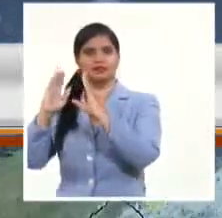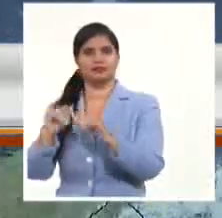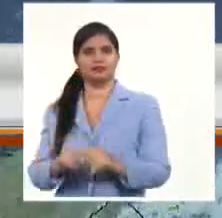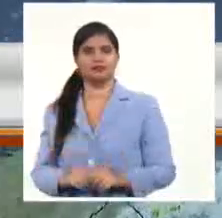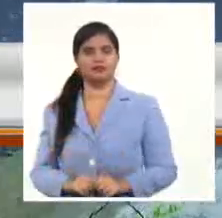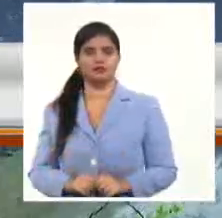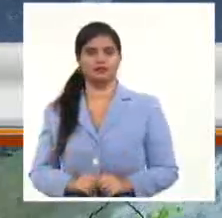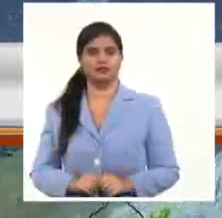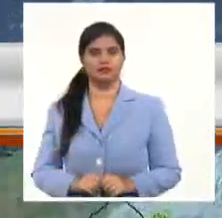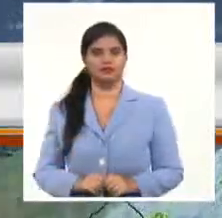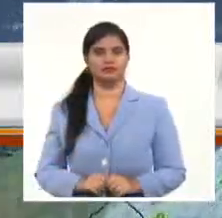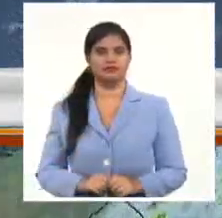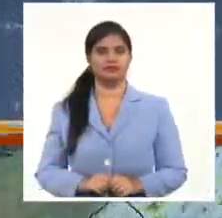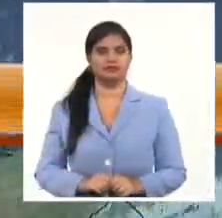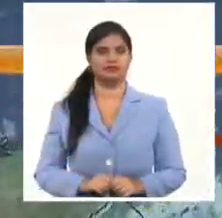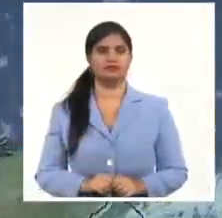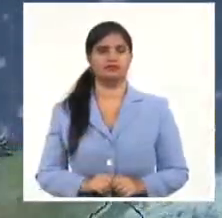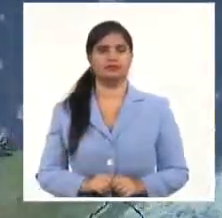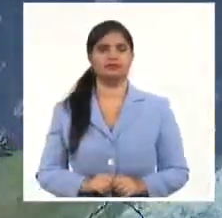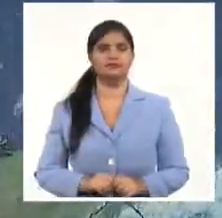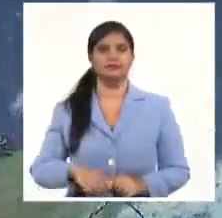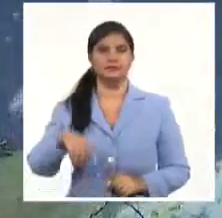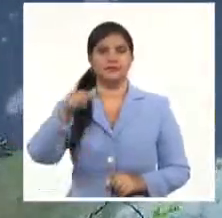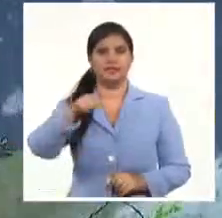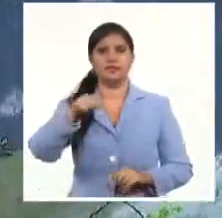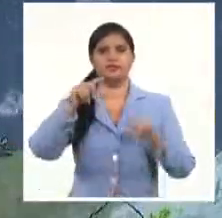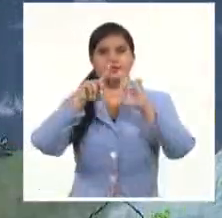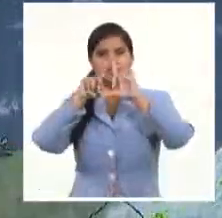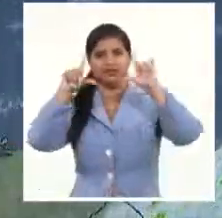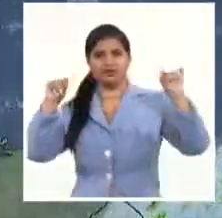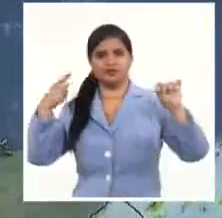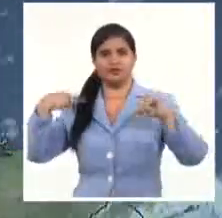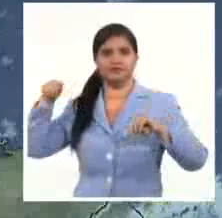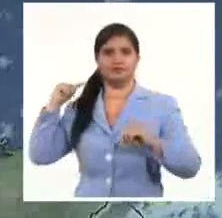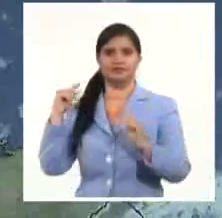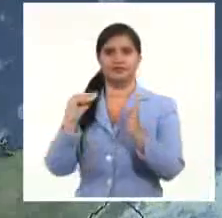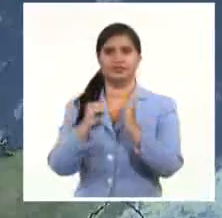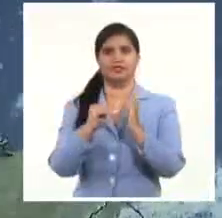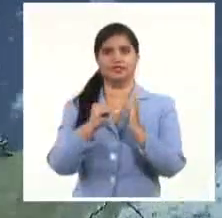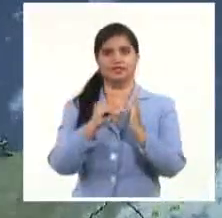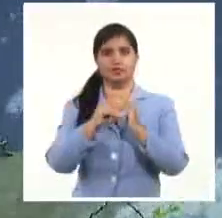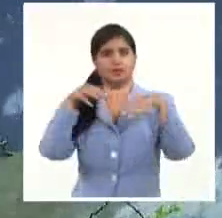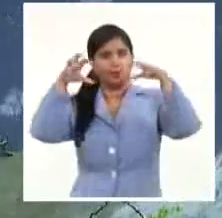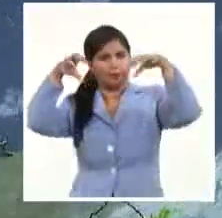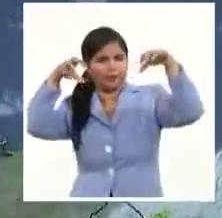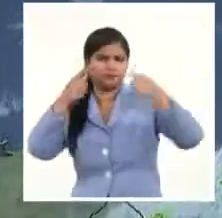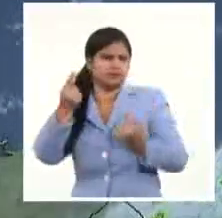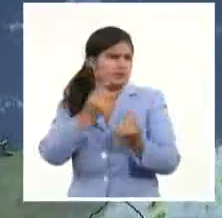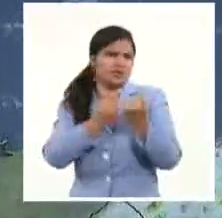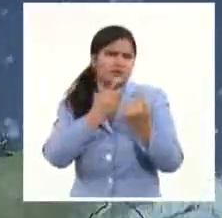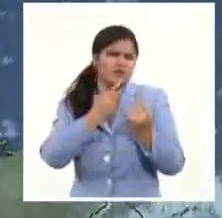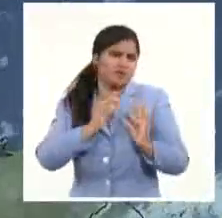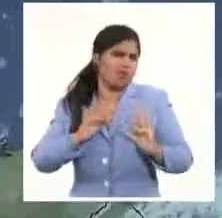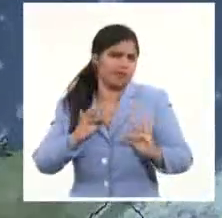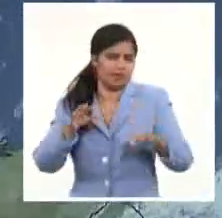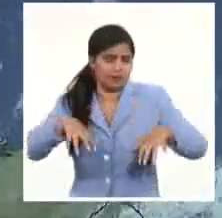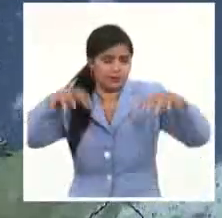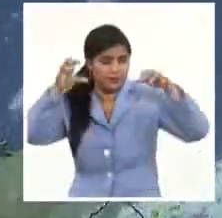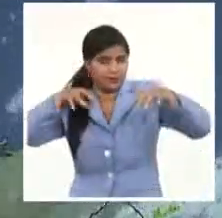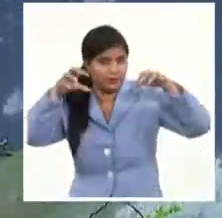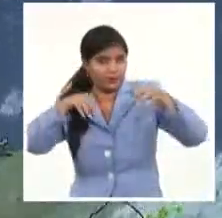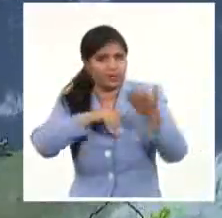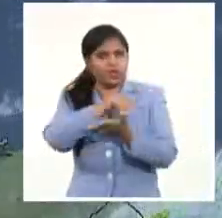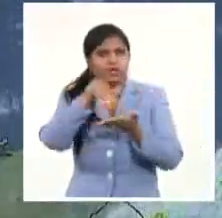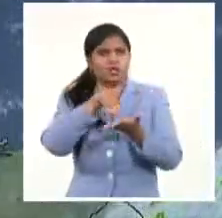incentivaron en la tarde de ayer la ocurrencia de algunos chubascos y lluvias en la región occidental con mayor acumulado según la red de estaciones meteorológicas en